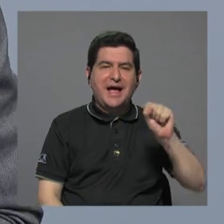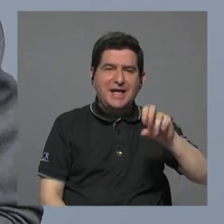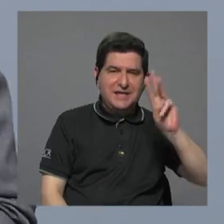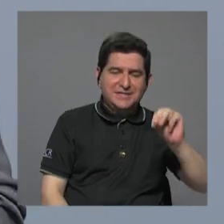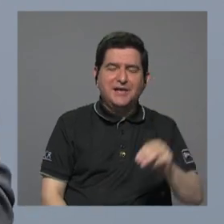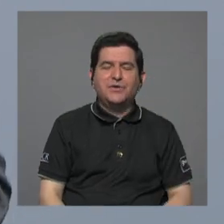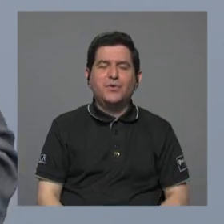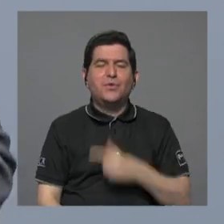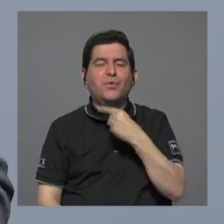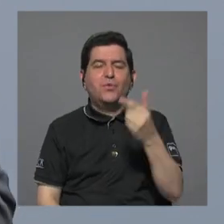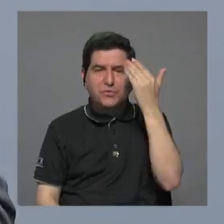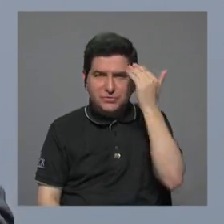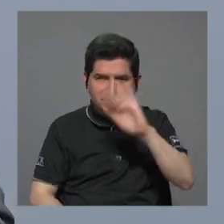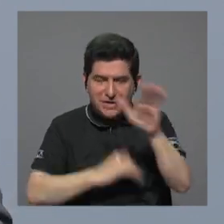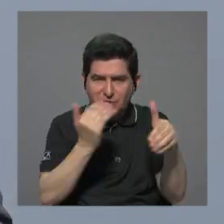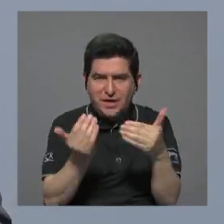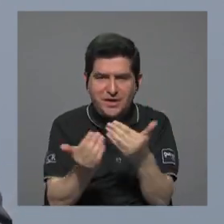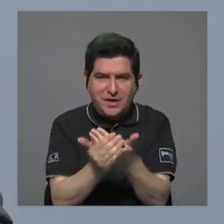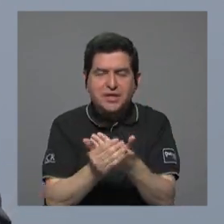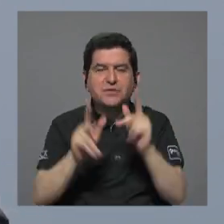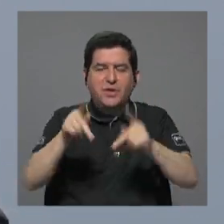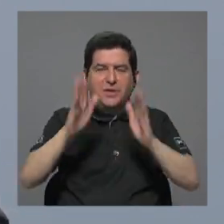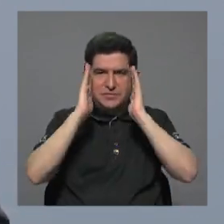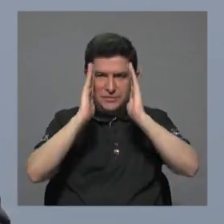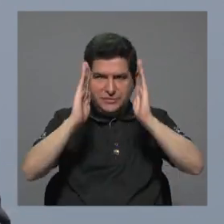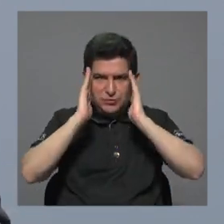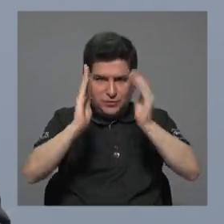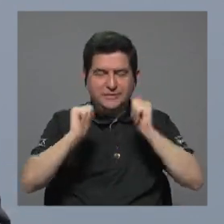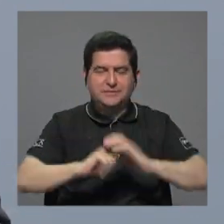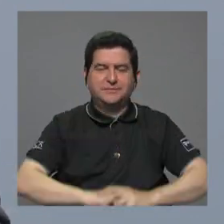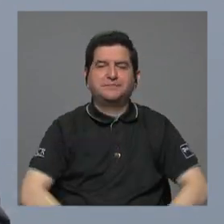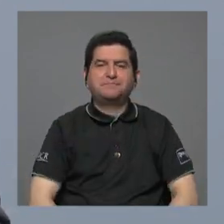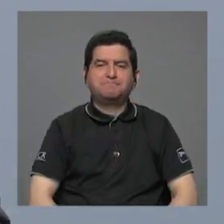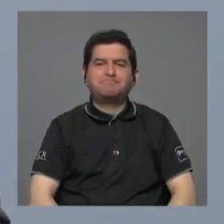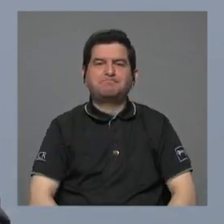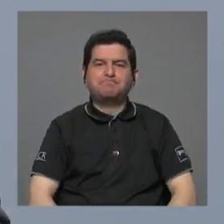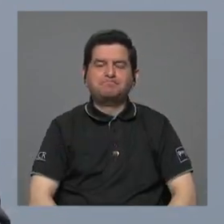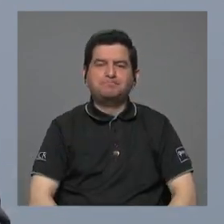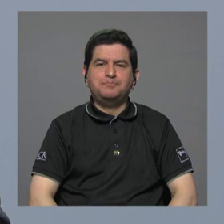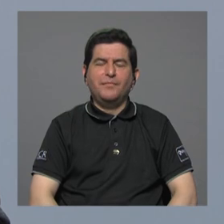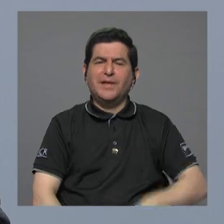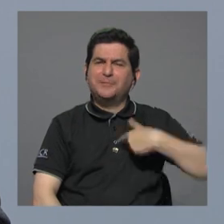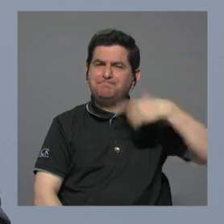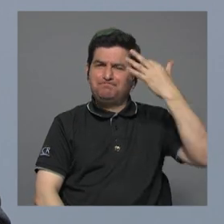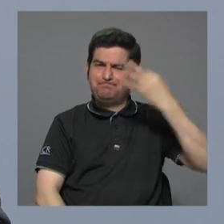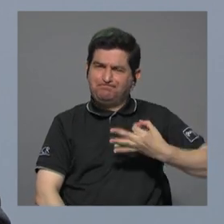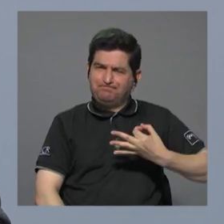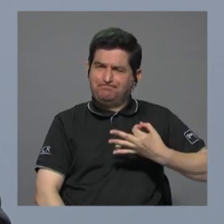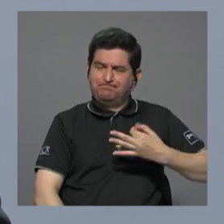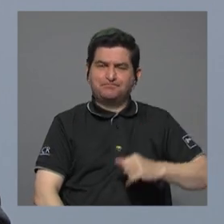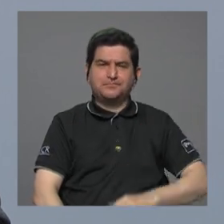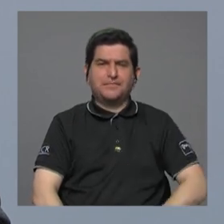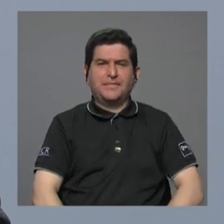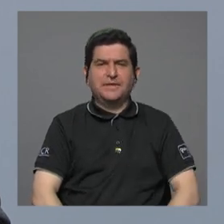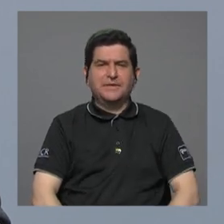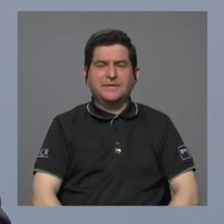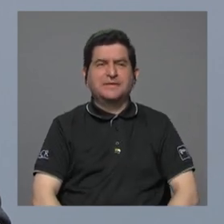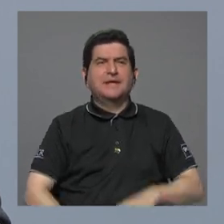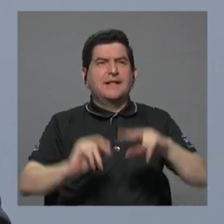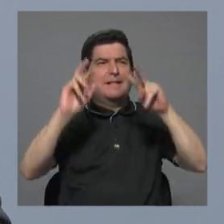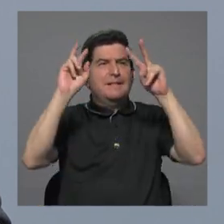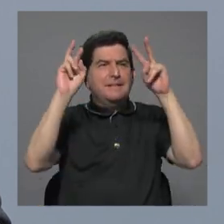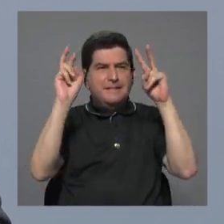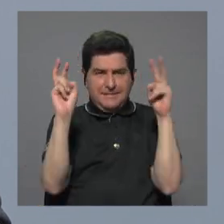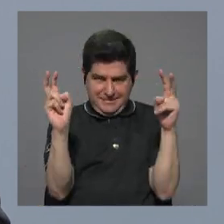un gusto saludarle a toda la teleaudiencia. A mí me parece que un tema